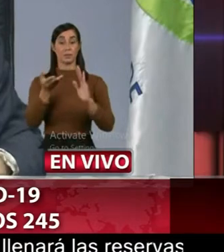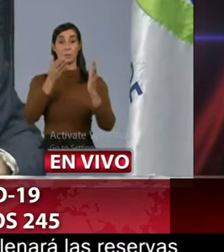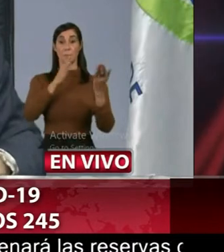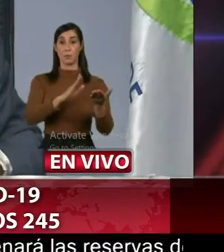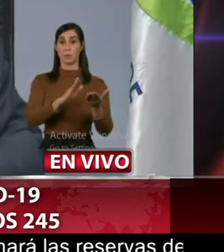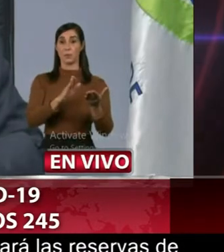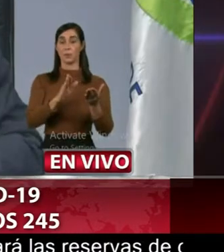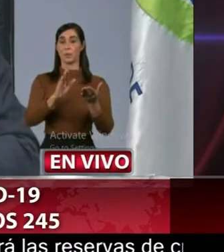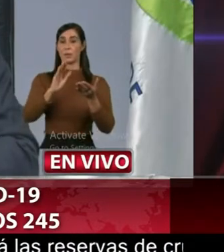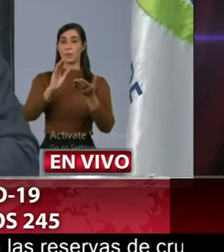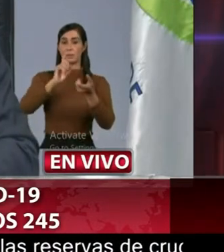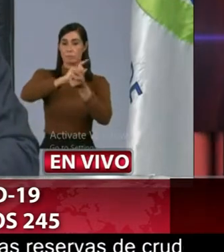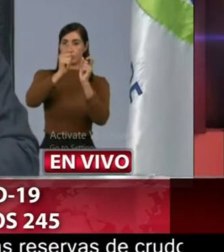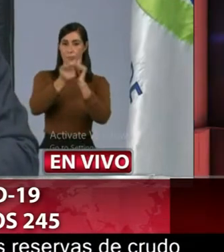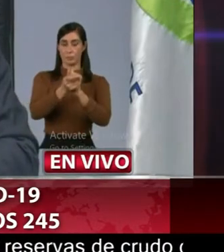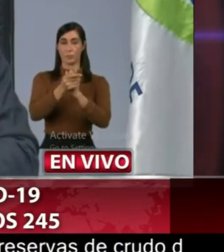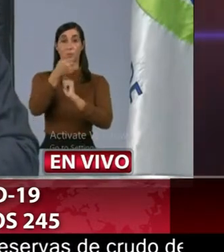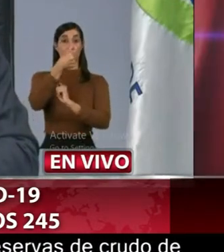en realidad